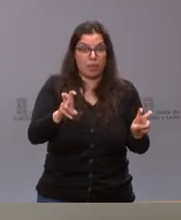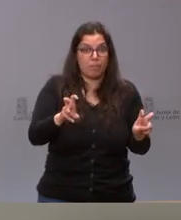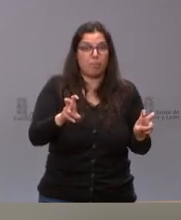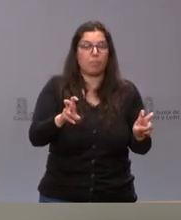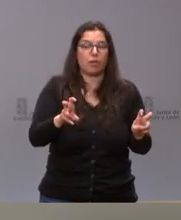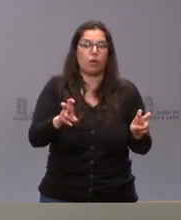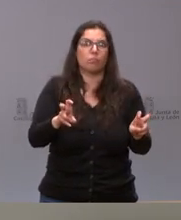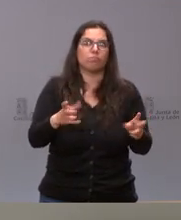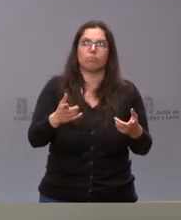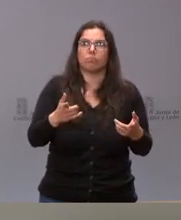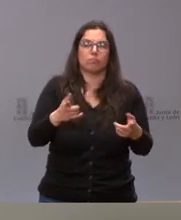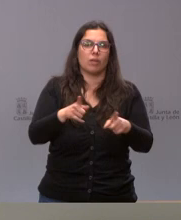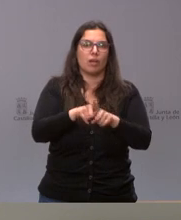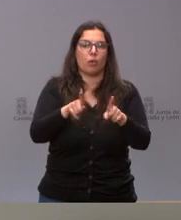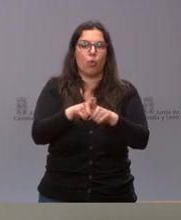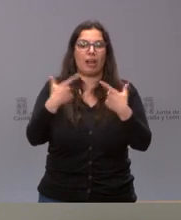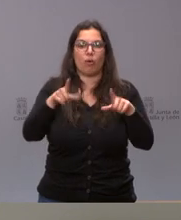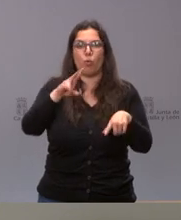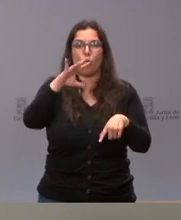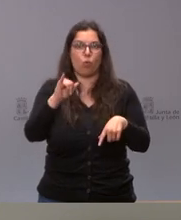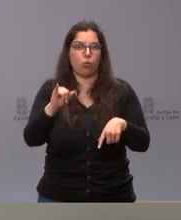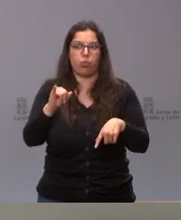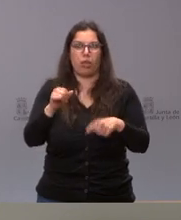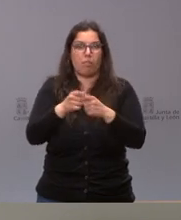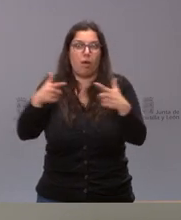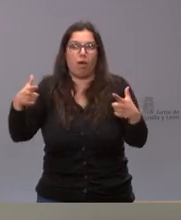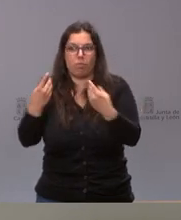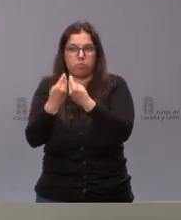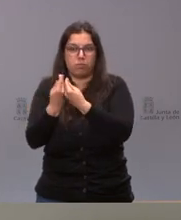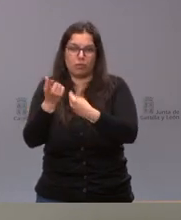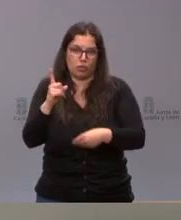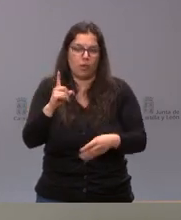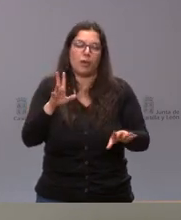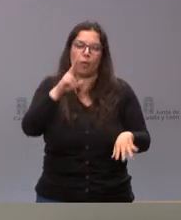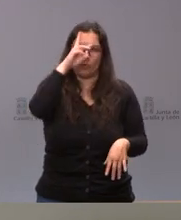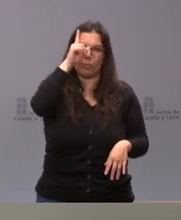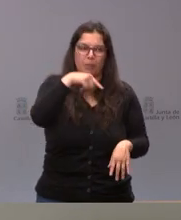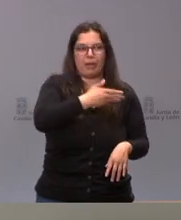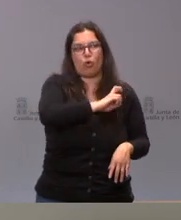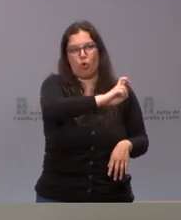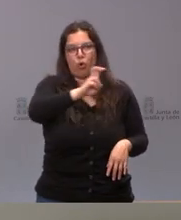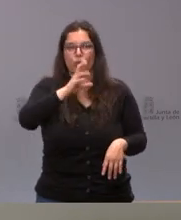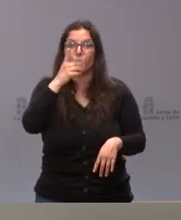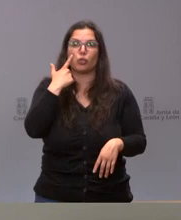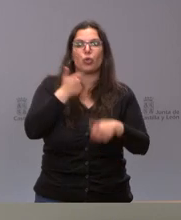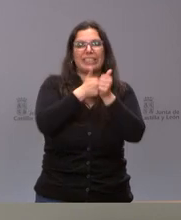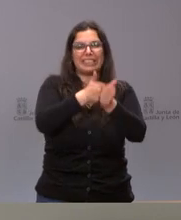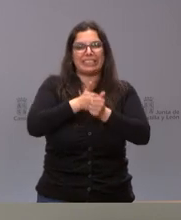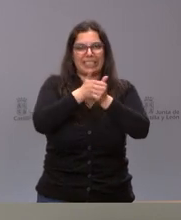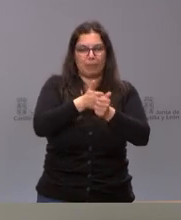no es tanto en las unidades de críticos como en el resto de los centros sanitarios pero nos preocupa también y por eso estamos haciendo ese seguimiento